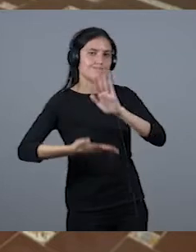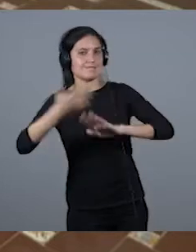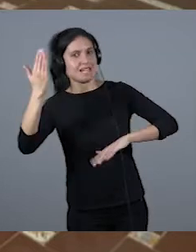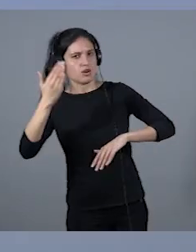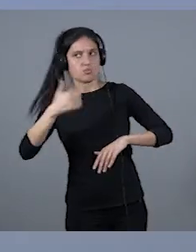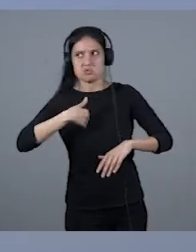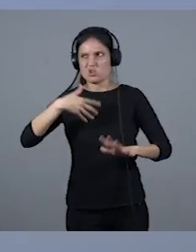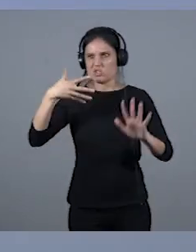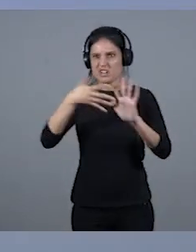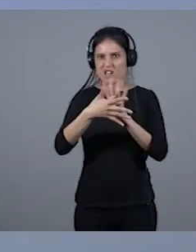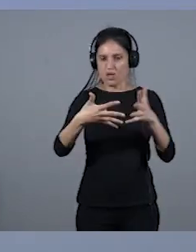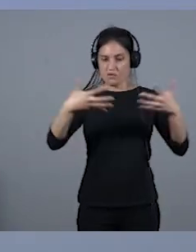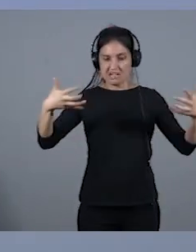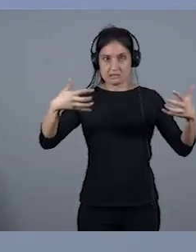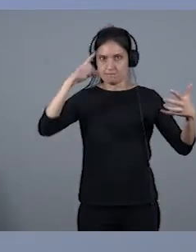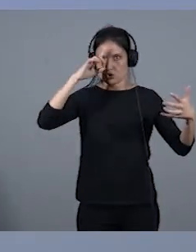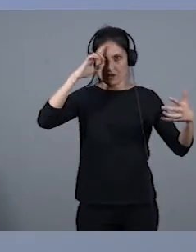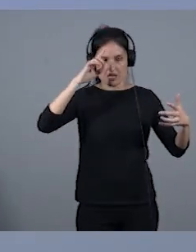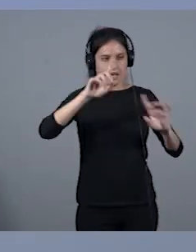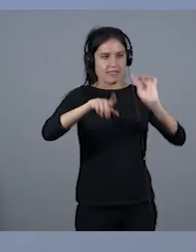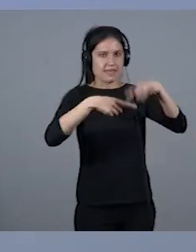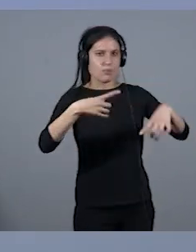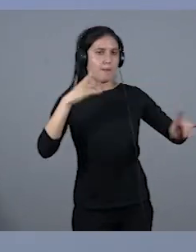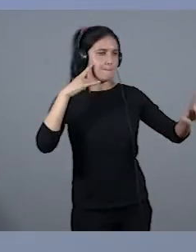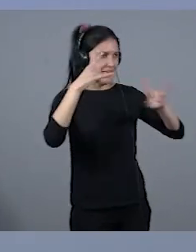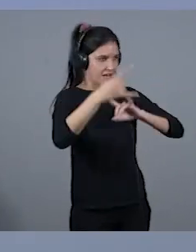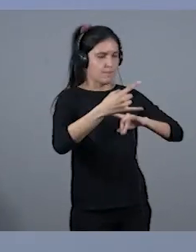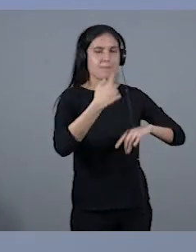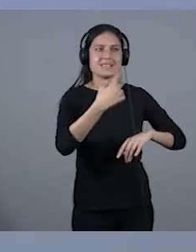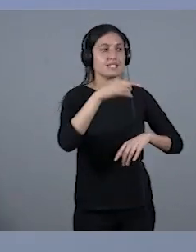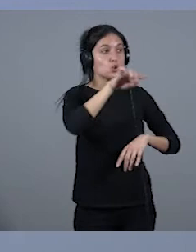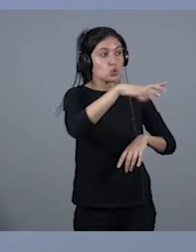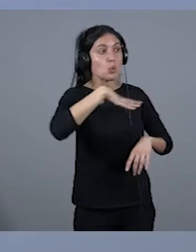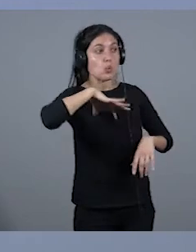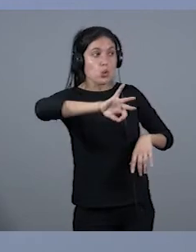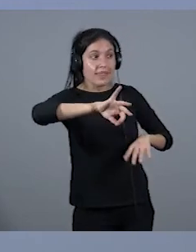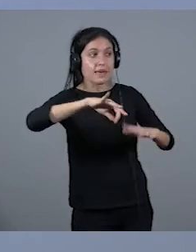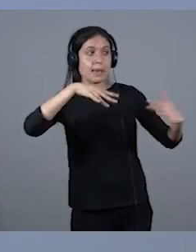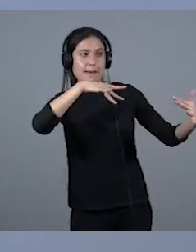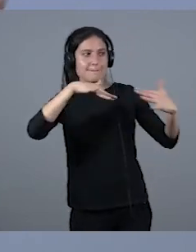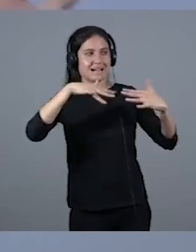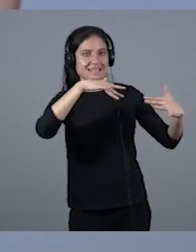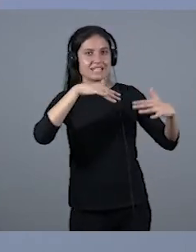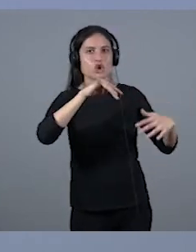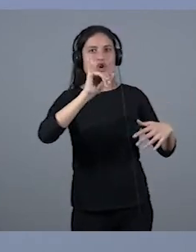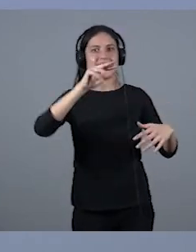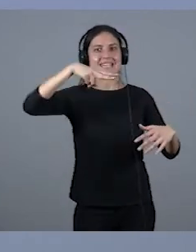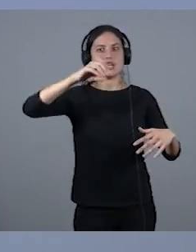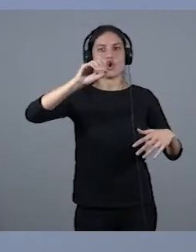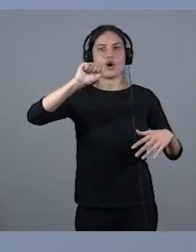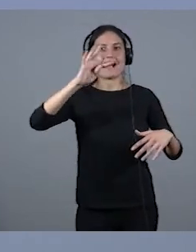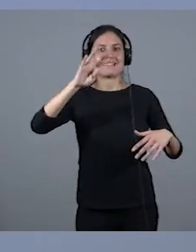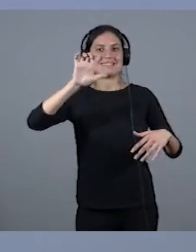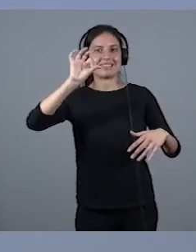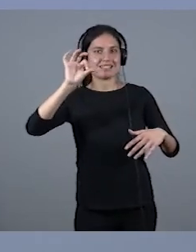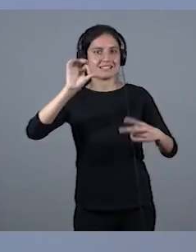A las nueve menos dos minutos me llaman de la radio y me dicen, mira, tú eres capaz de dar la crónica del partido Unión Tejina-Wilmar. Y yo no había llevado nada,